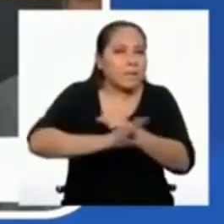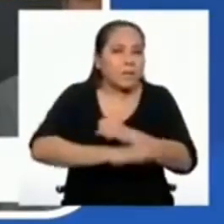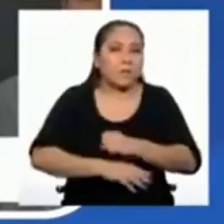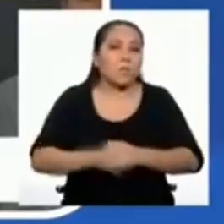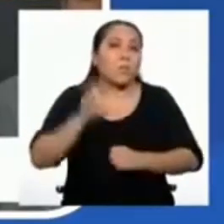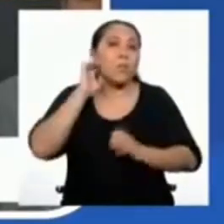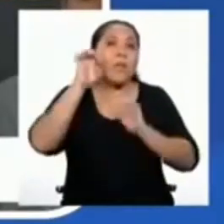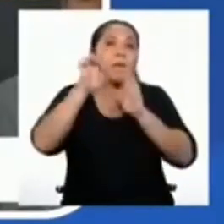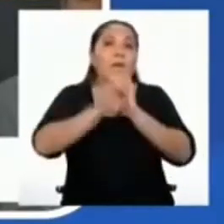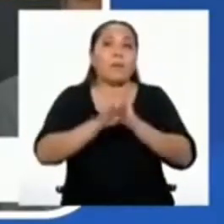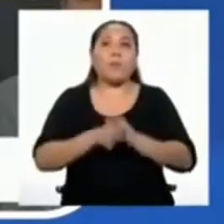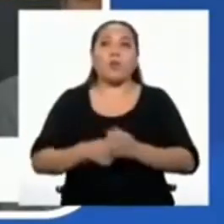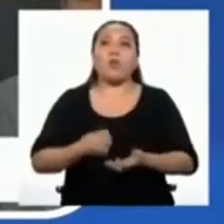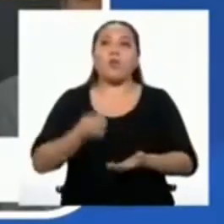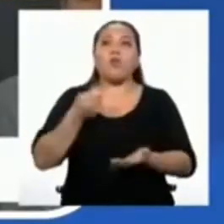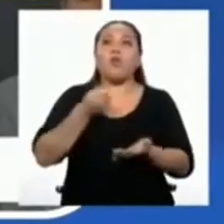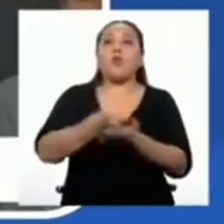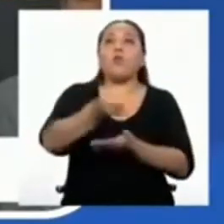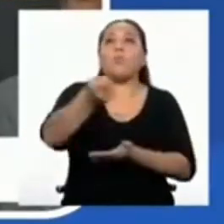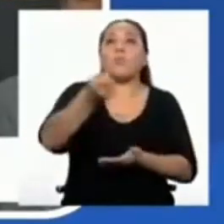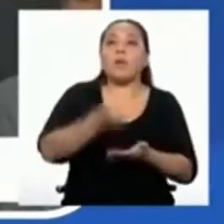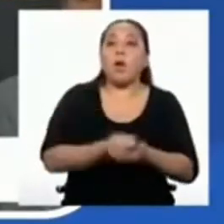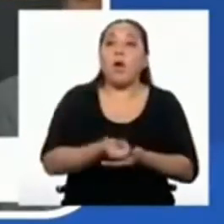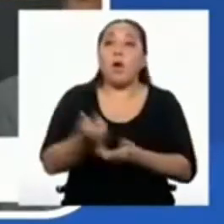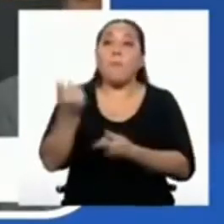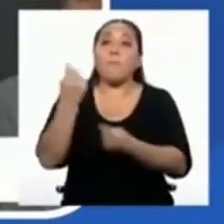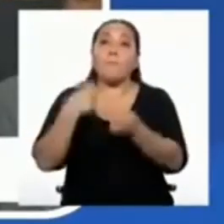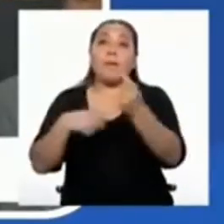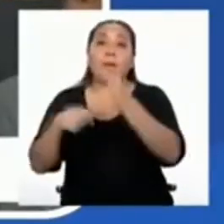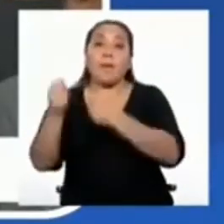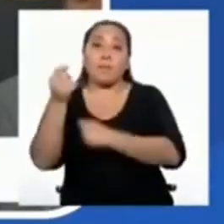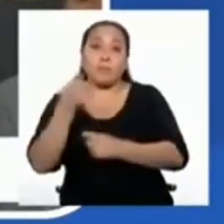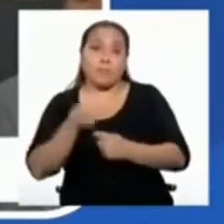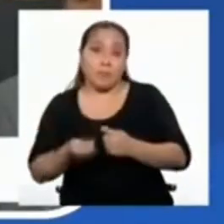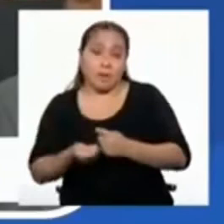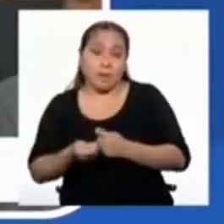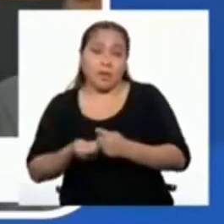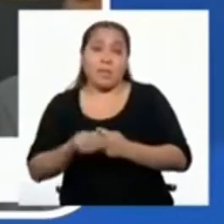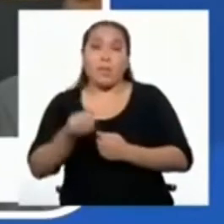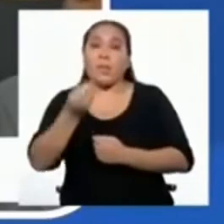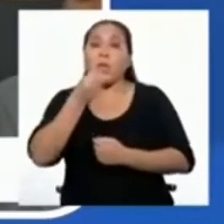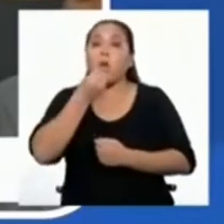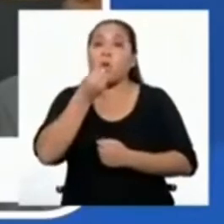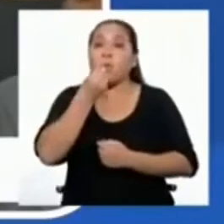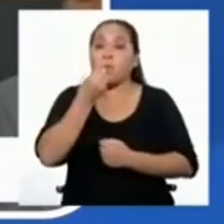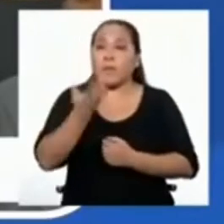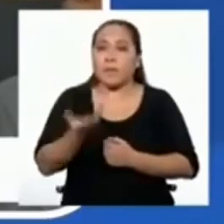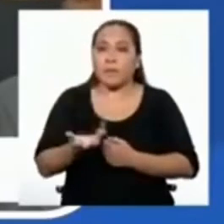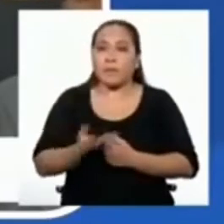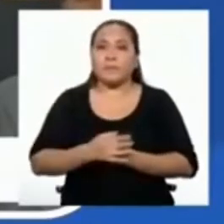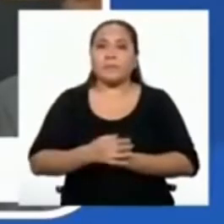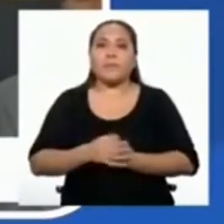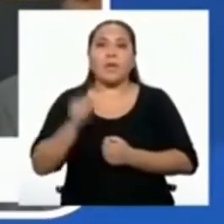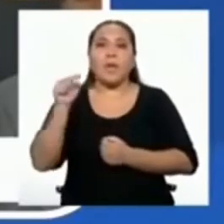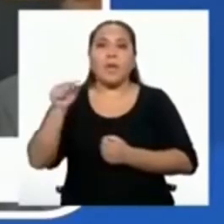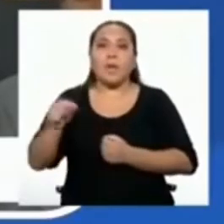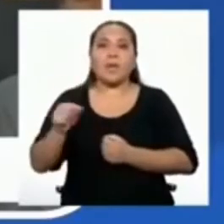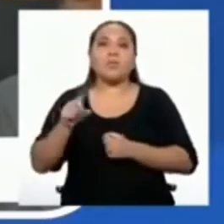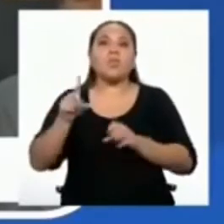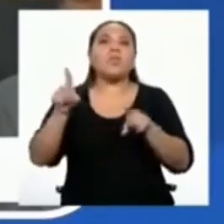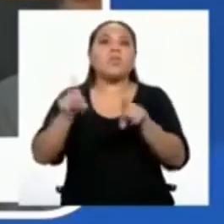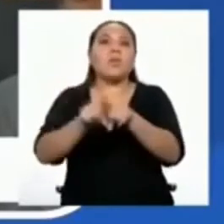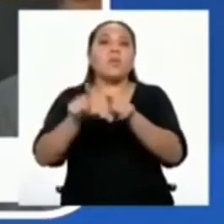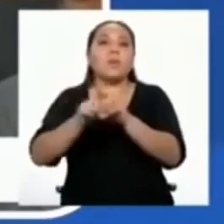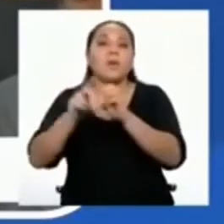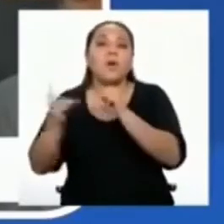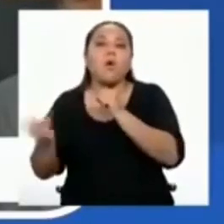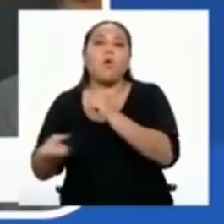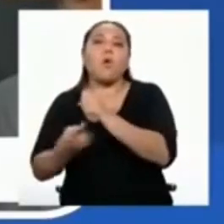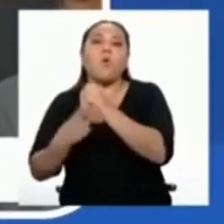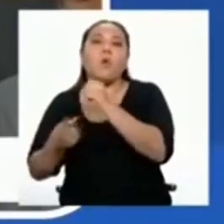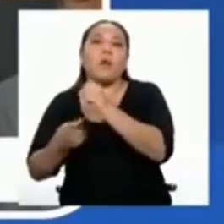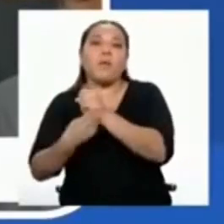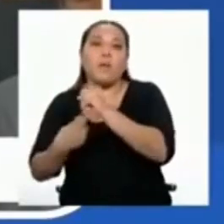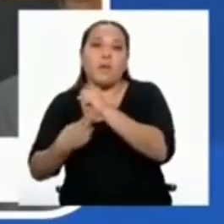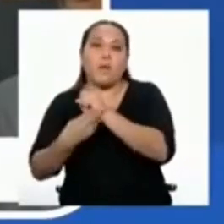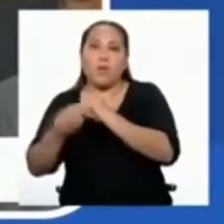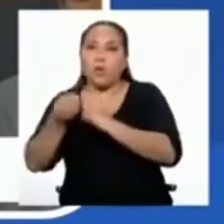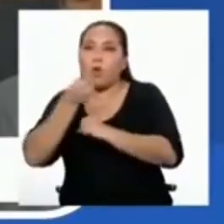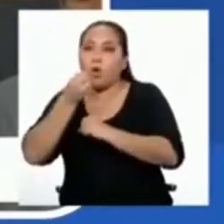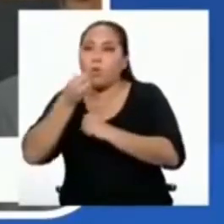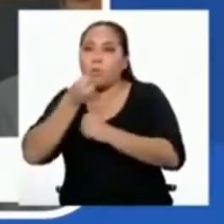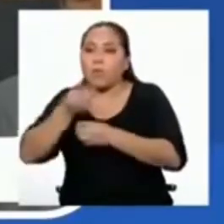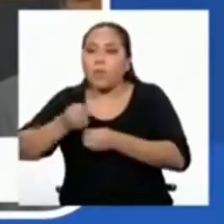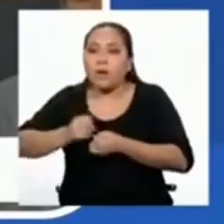adquisición, producción y abastecimiento de alimentos, lo que incluye su almacenamiento